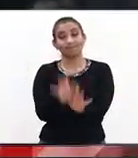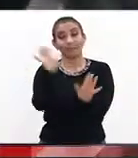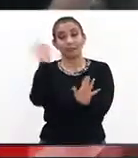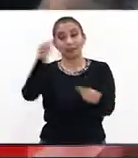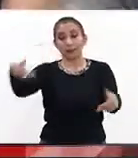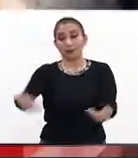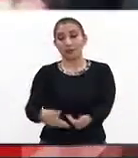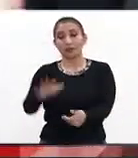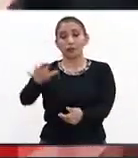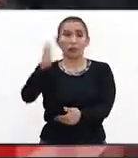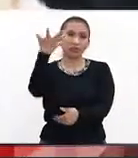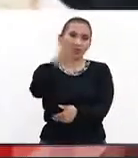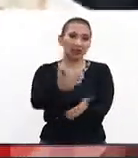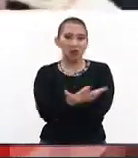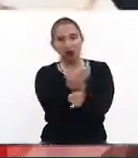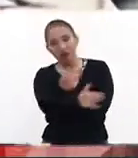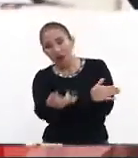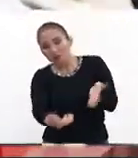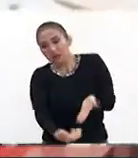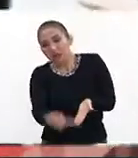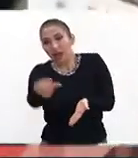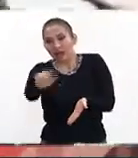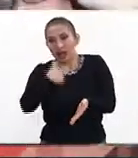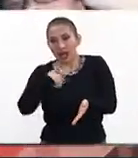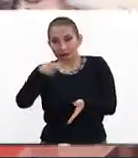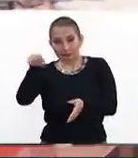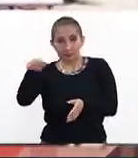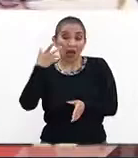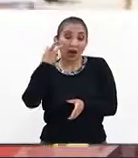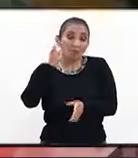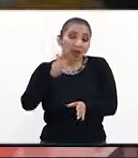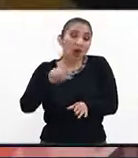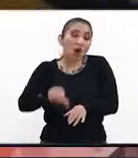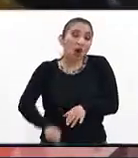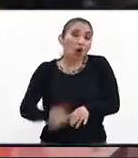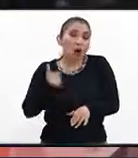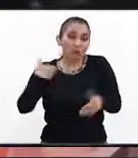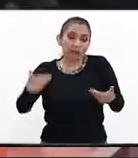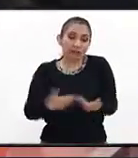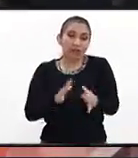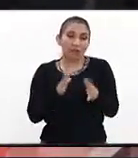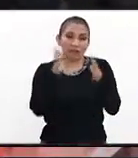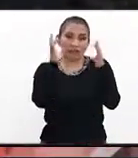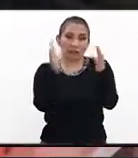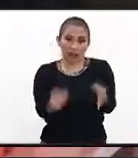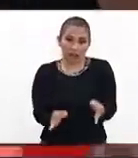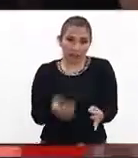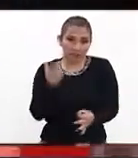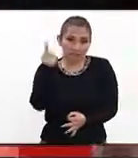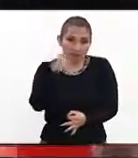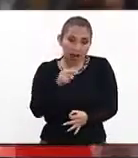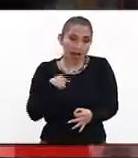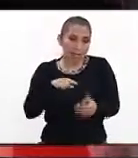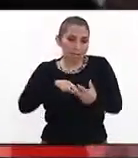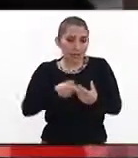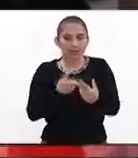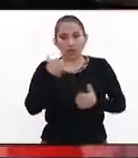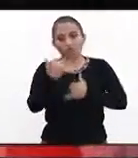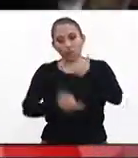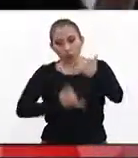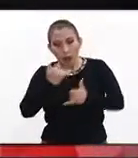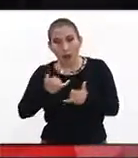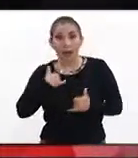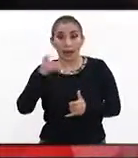estarán presentando alrededor de las 10 de la mañana allá en la Noria, vamos a ver si hoy se da ya la presentación oficial, ya para que pues empiece a jugar